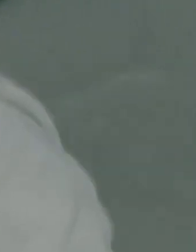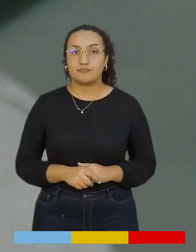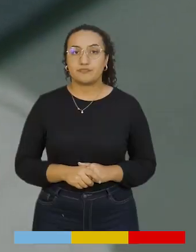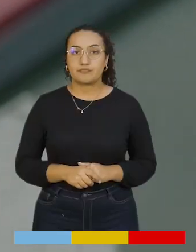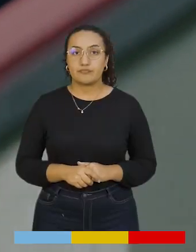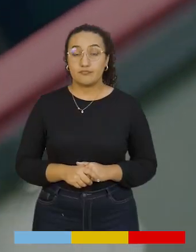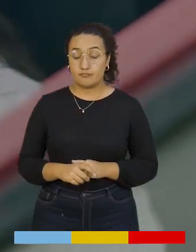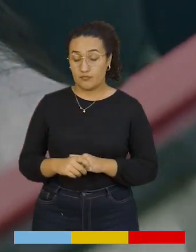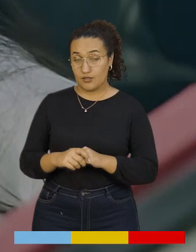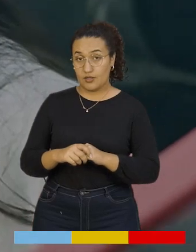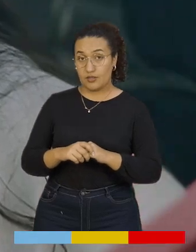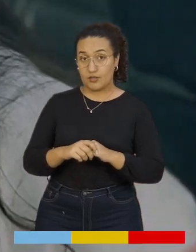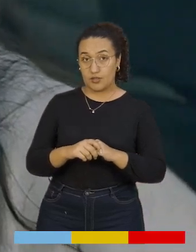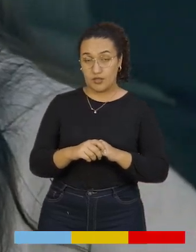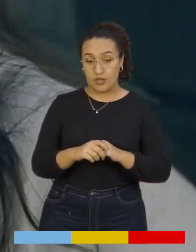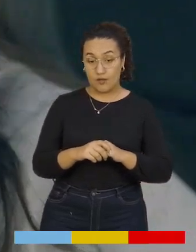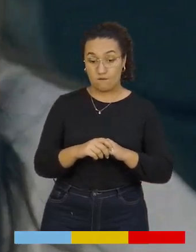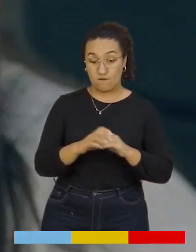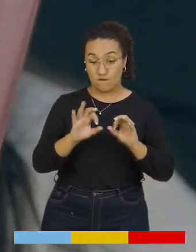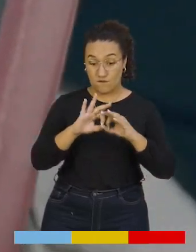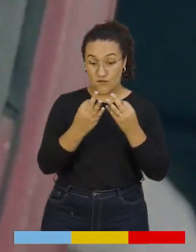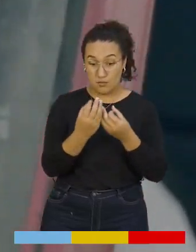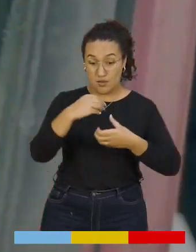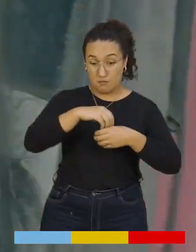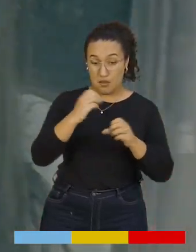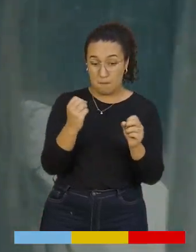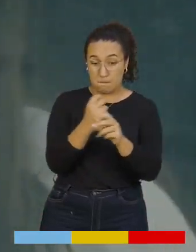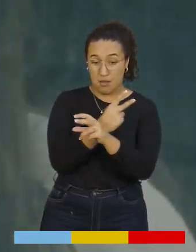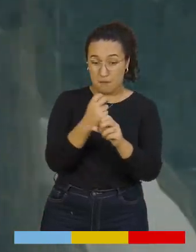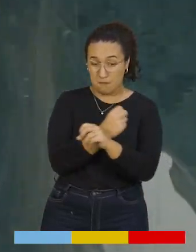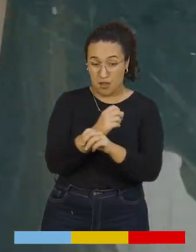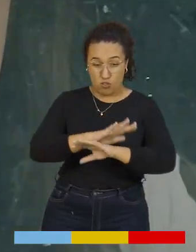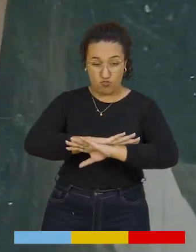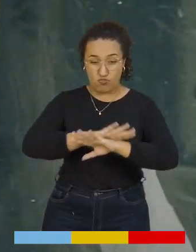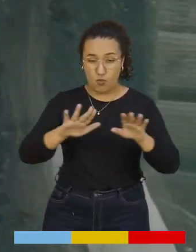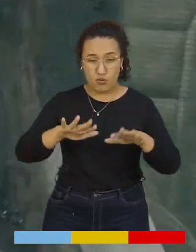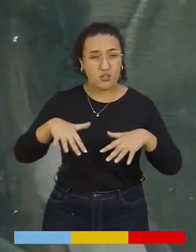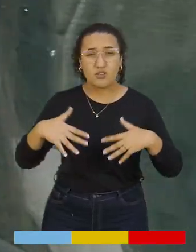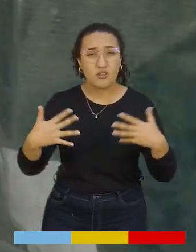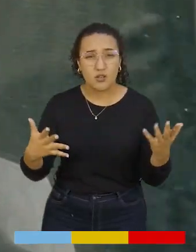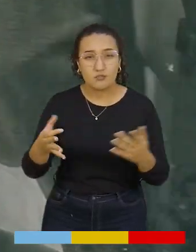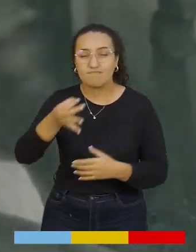La mejor medida para eliminar la violencia intrafamiliar es la denuncia.